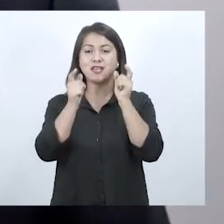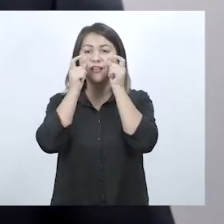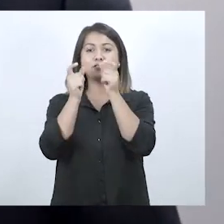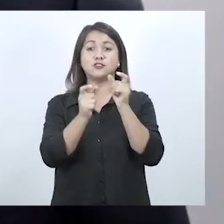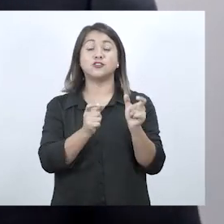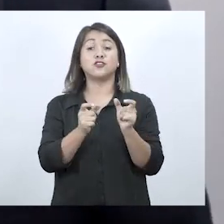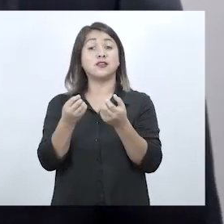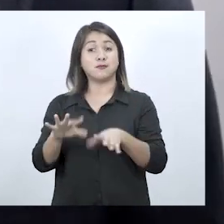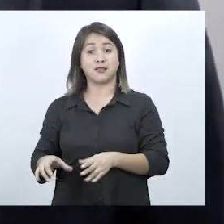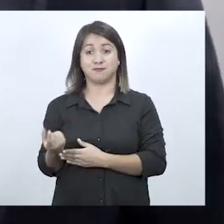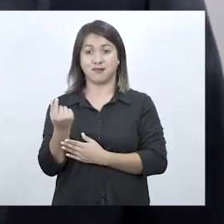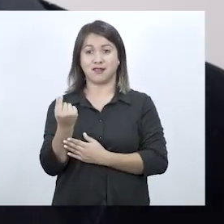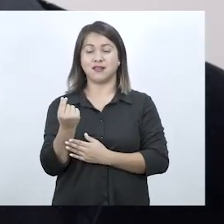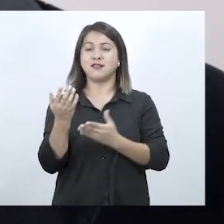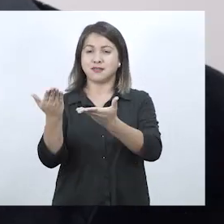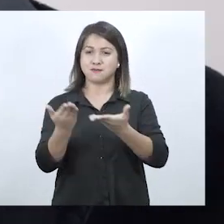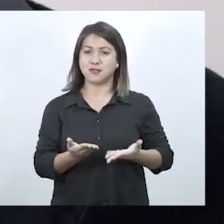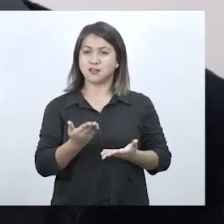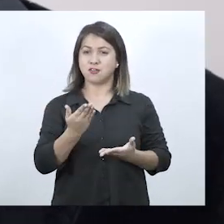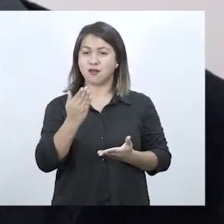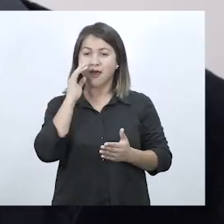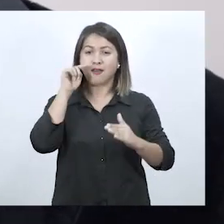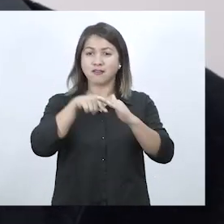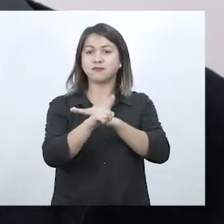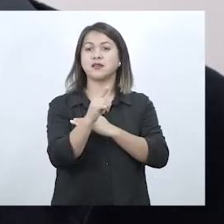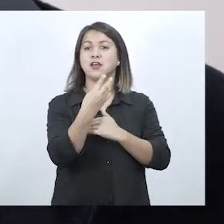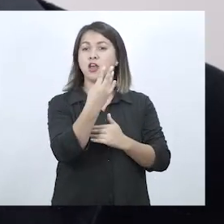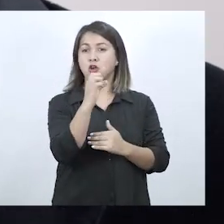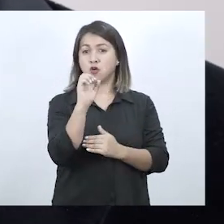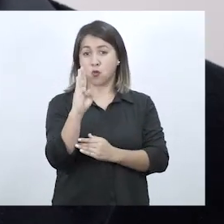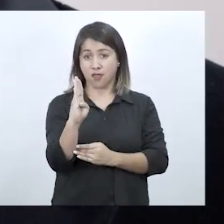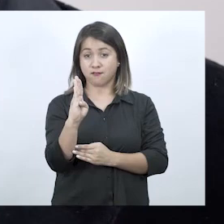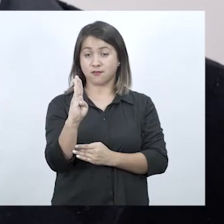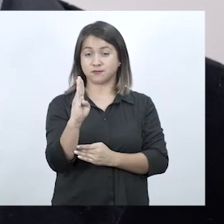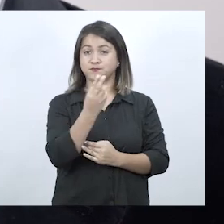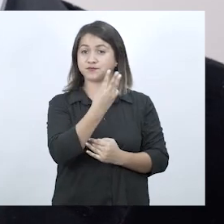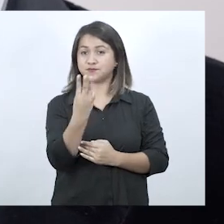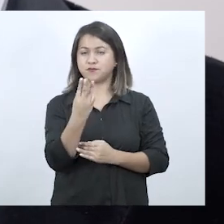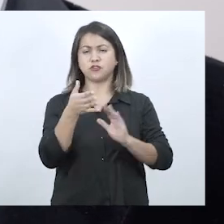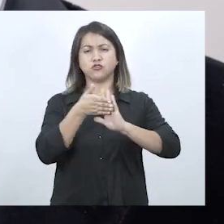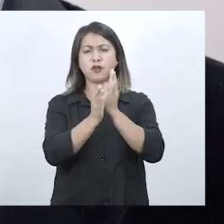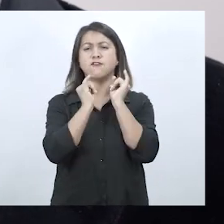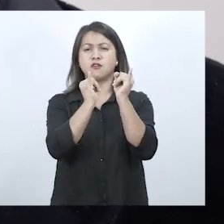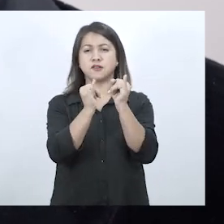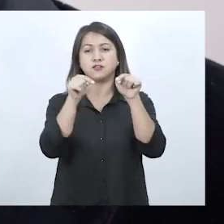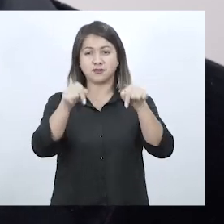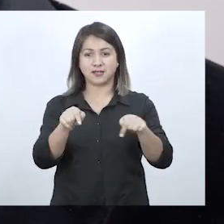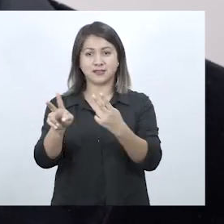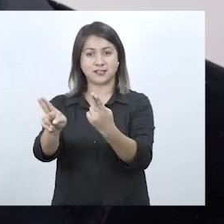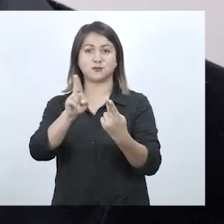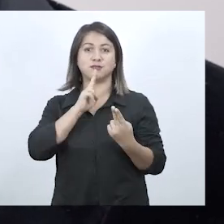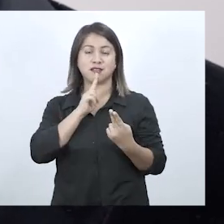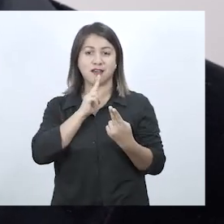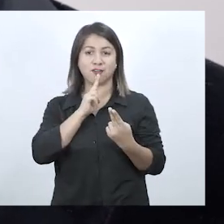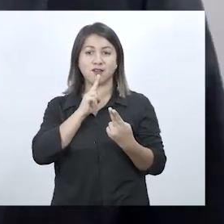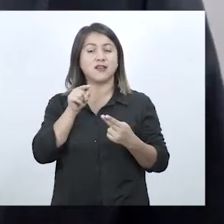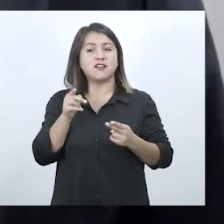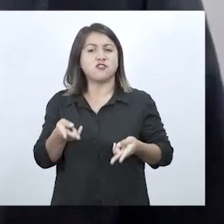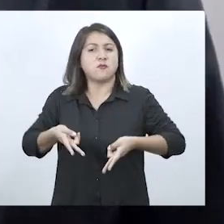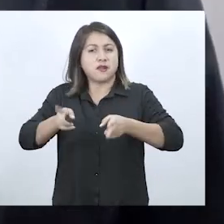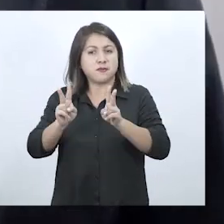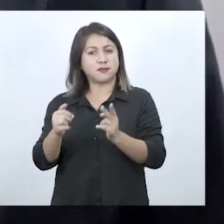y control de riesgos. Te invito a revisar en nuestro sitio web el detalle de estos resultados